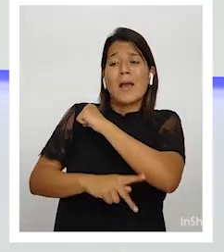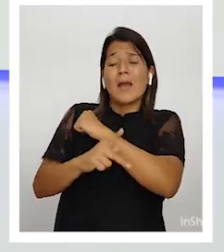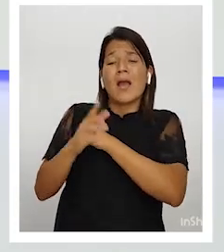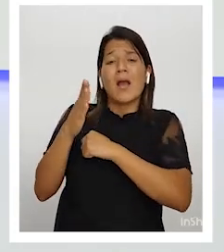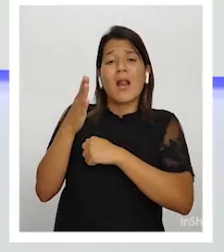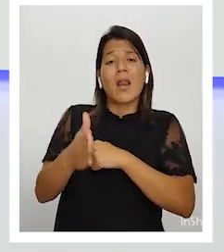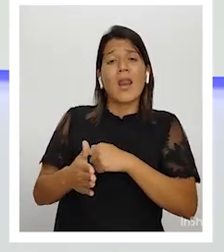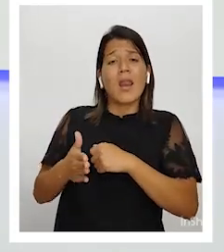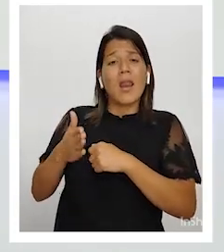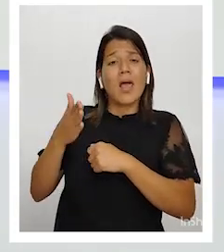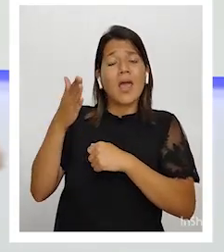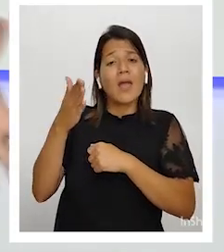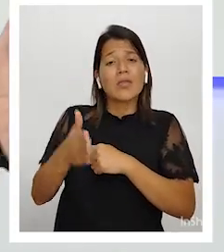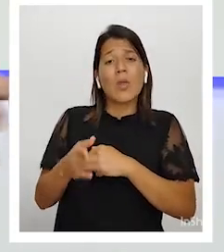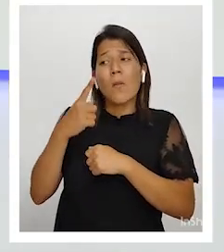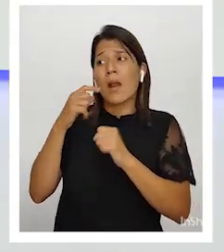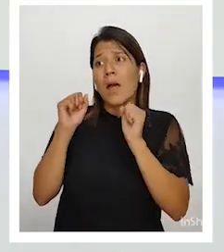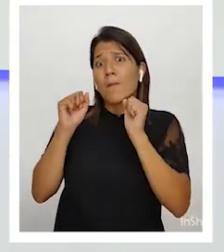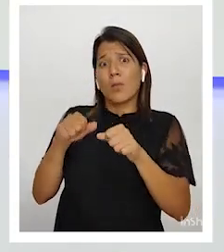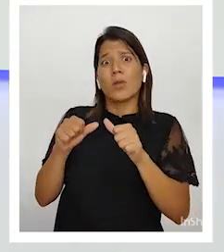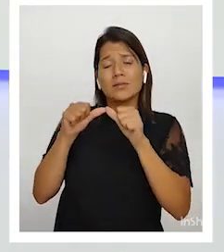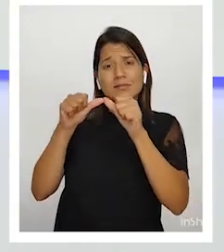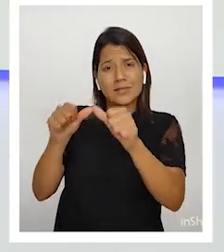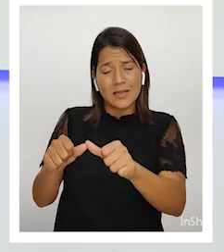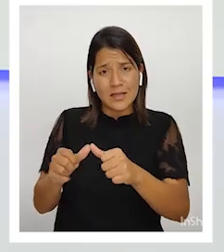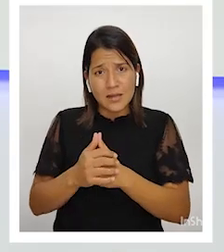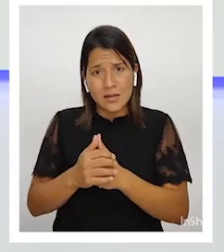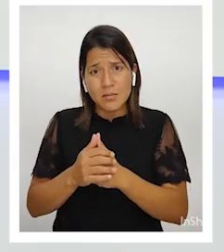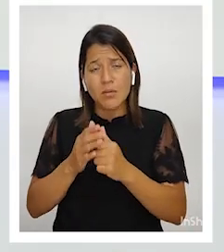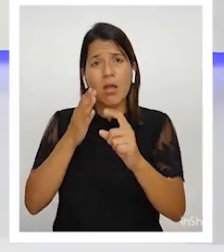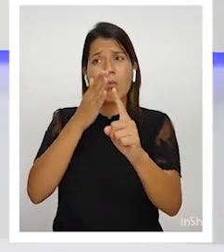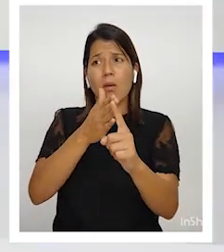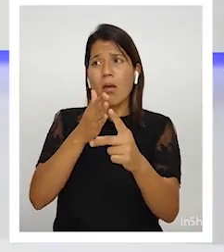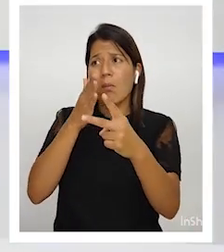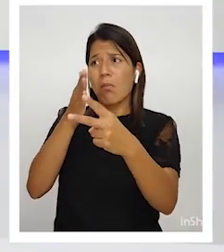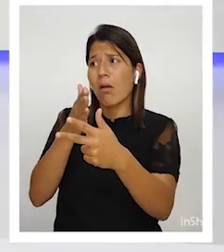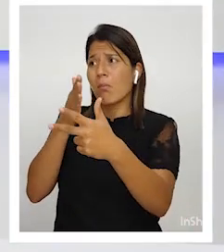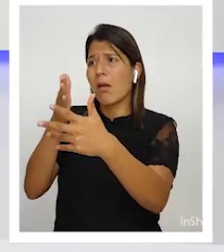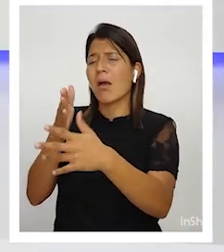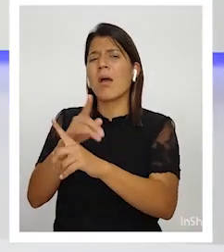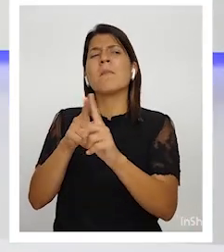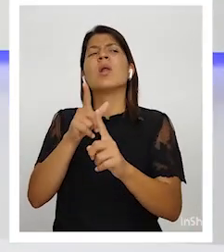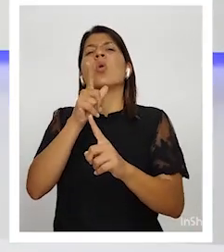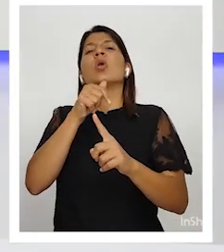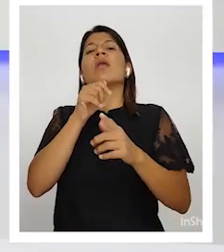salir adelante. ¿Pero quién dirige esa burocracia?